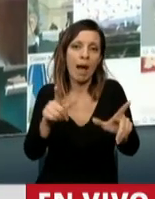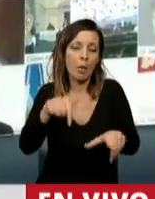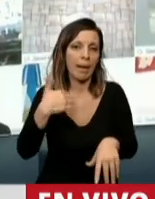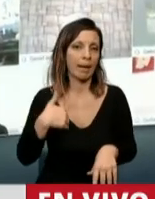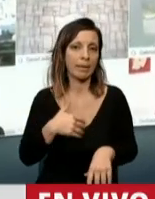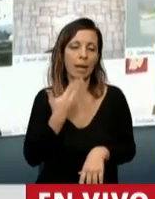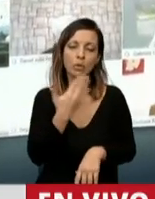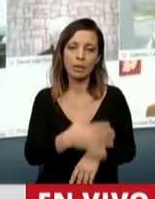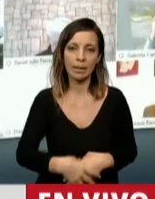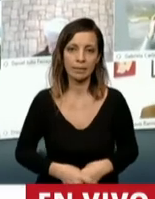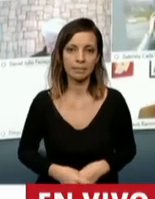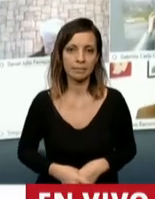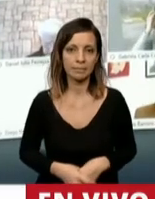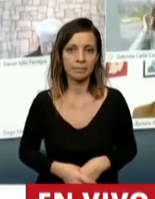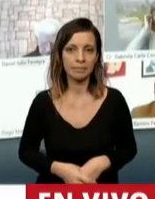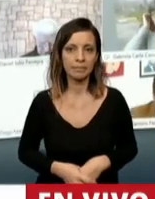gracias, señor Presidente.